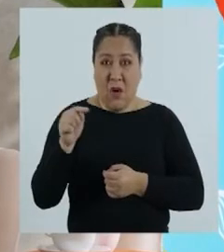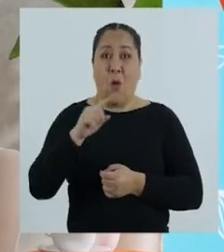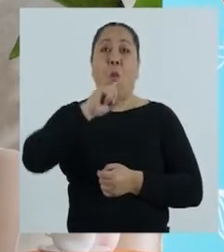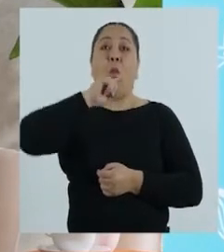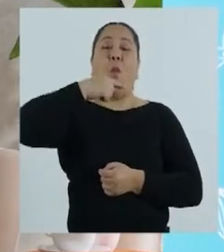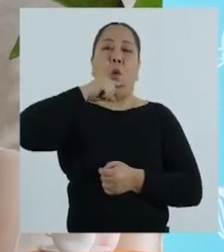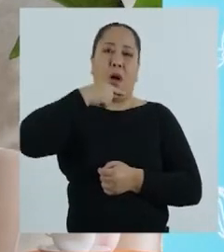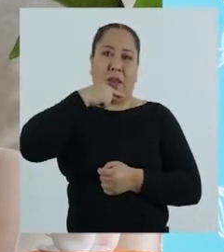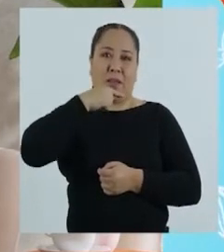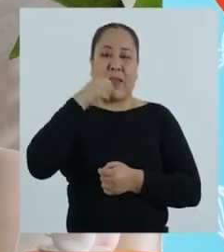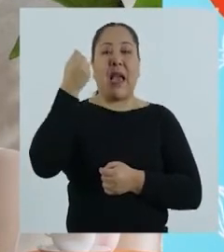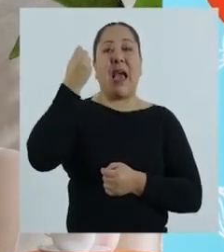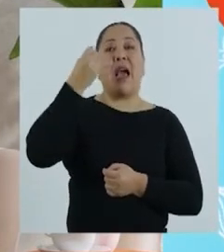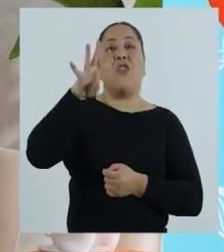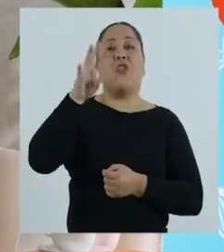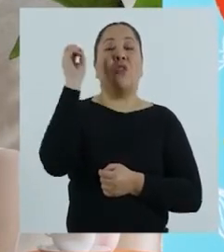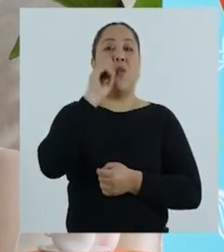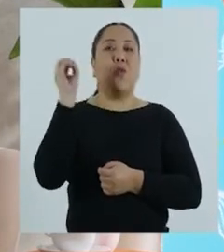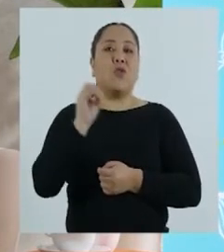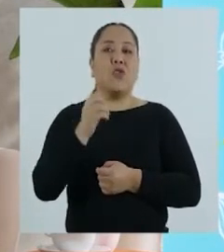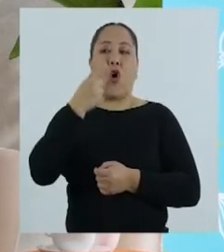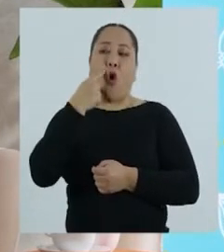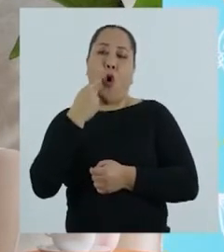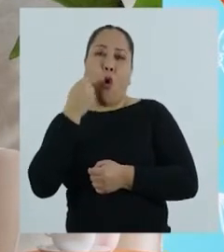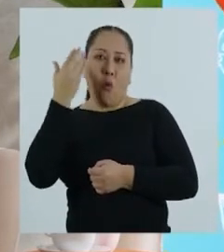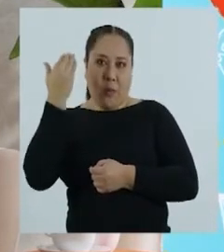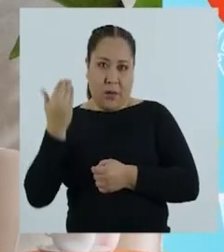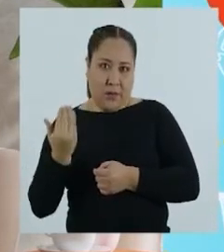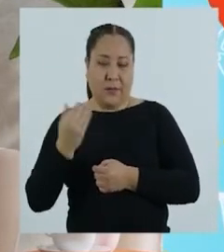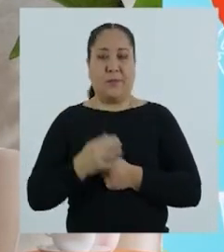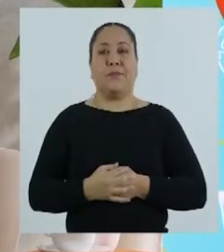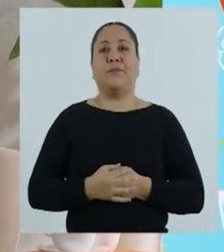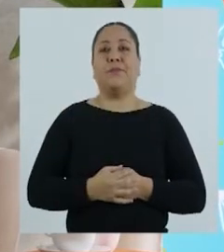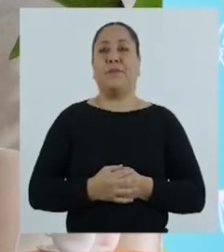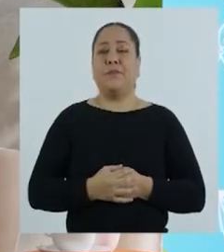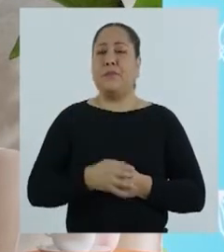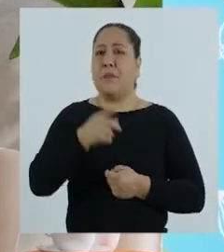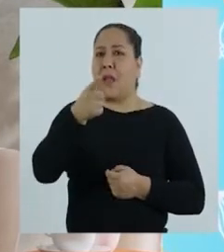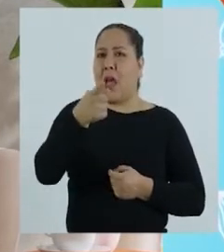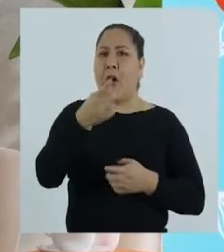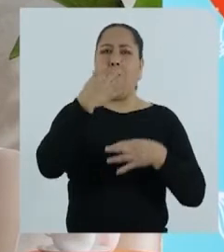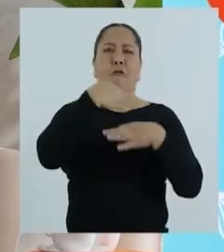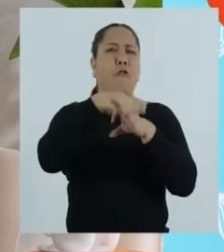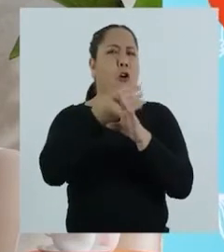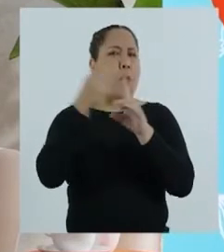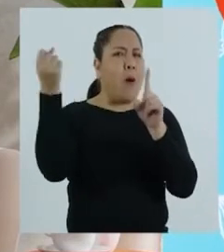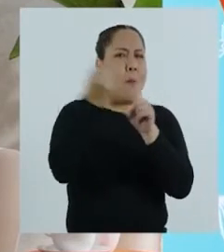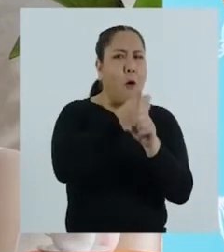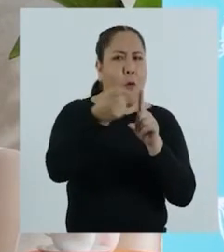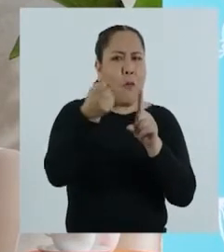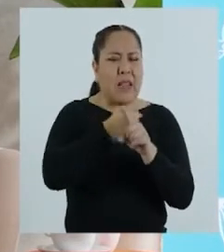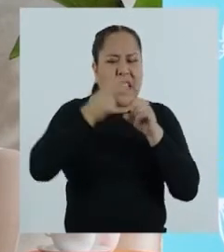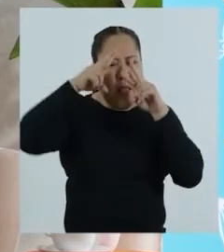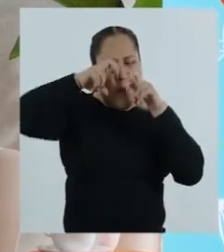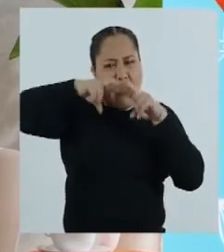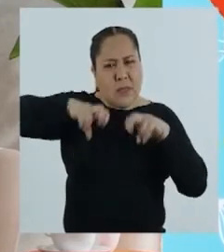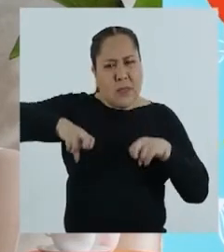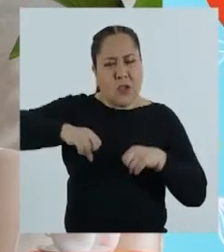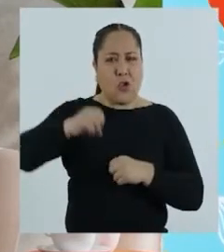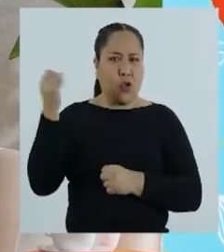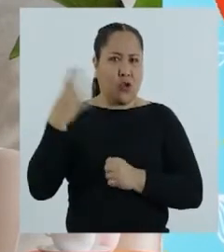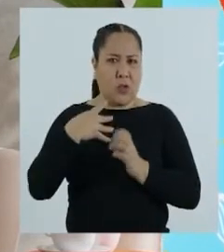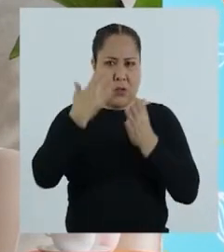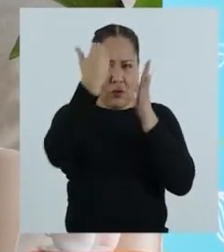los casos corresponden a mujeres y el 14% a hombres. En cuanto a tipos de violencia,